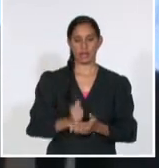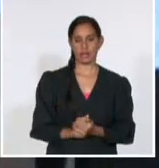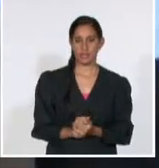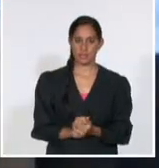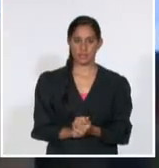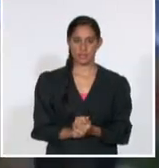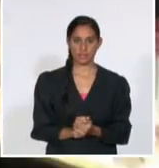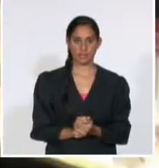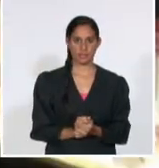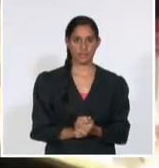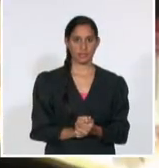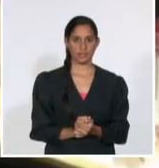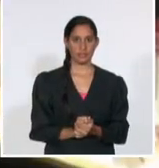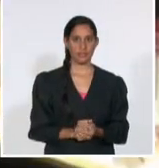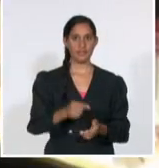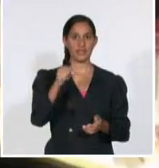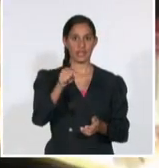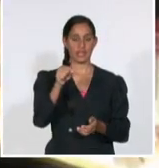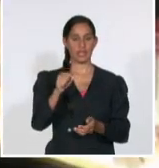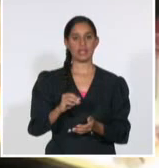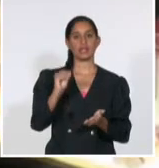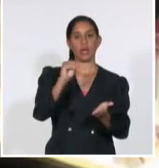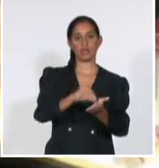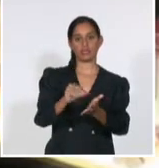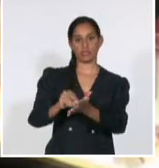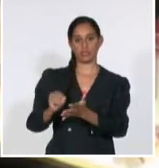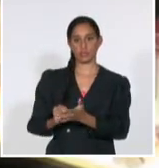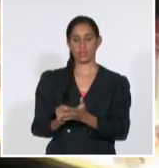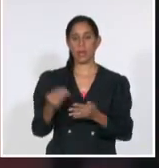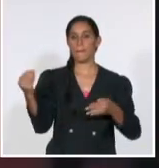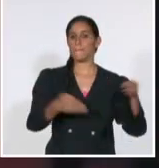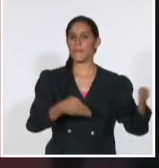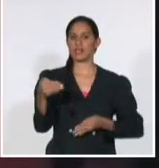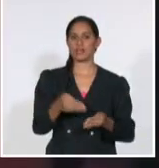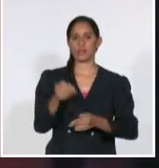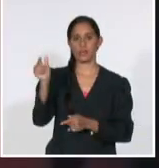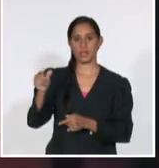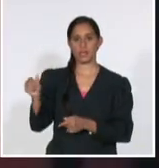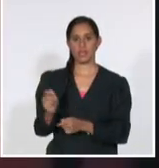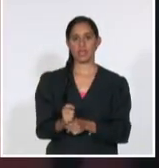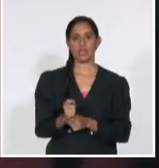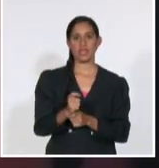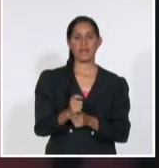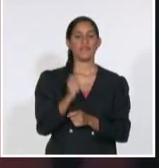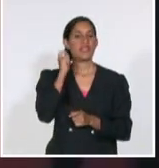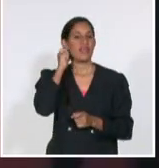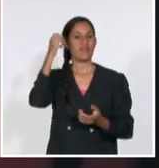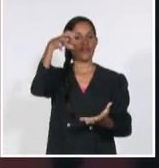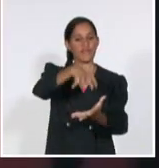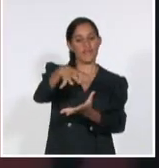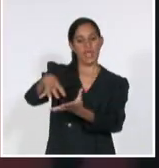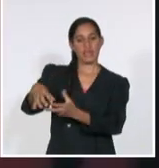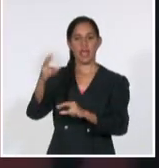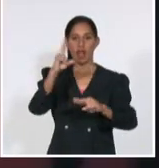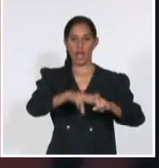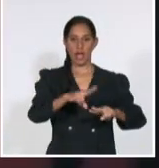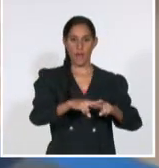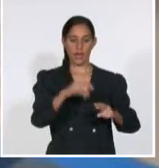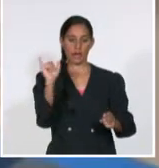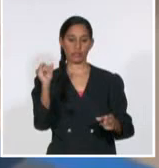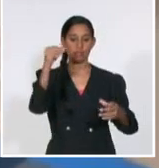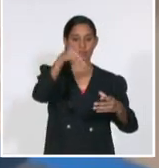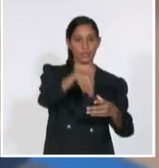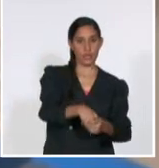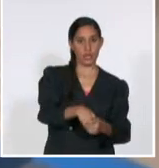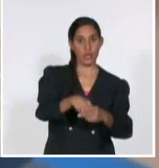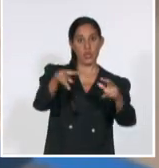La cartera que será puesta a consideración de los participantes de la venidera Feria Internacional de La Habana incluye 708 nuevos